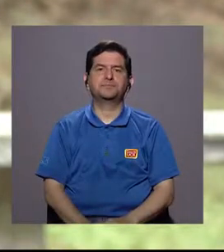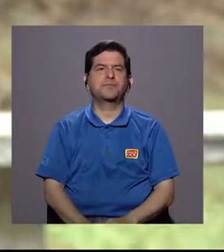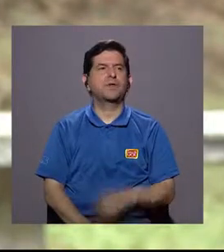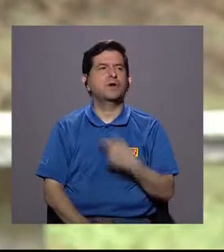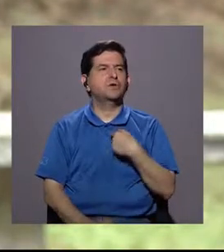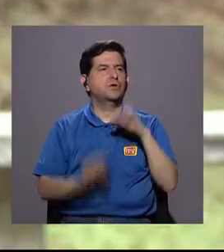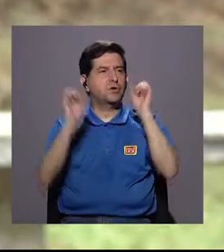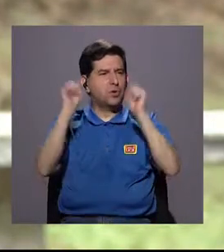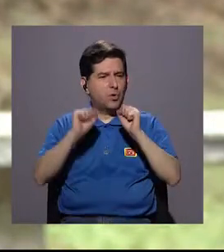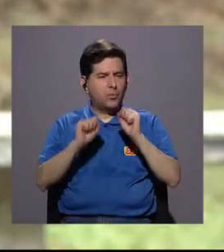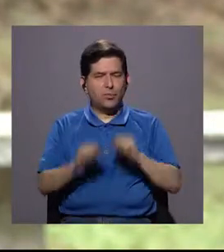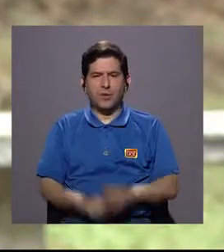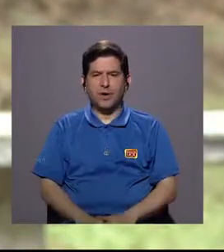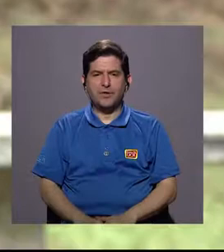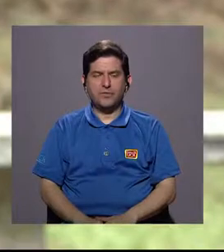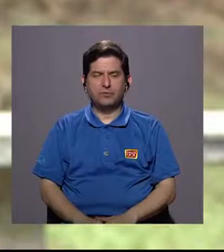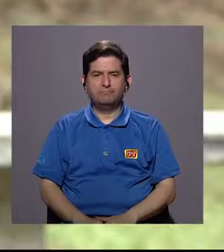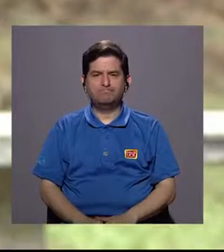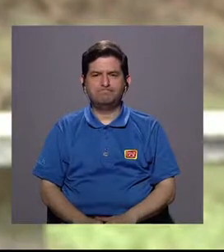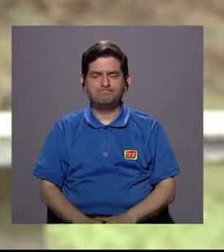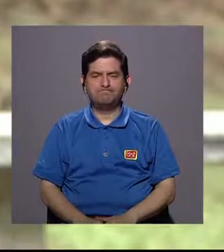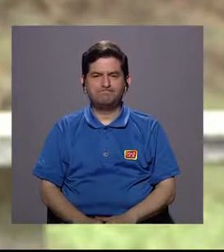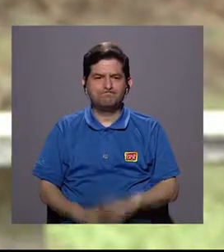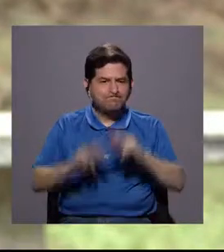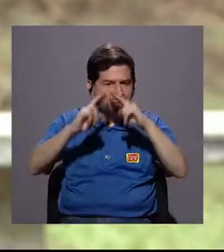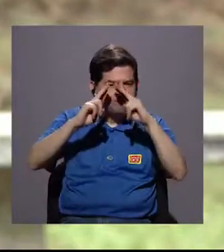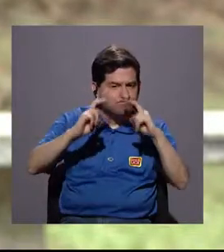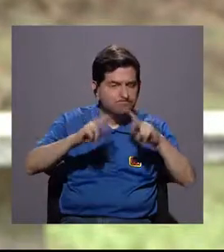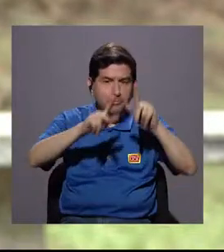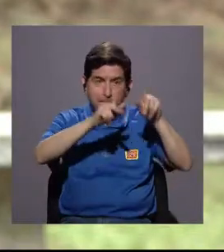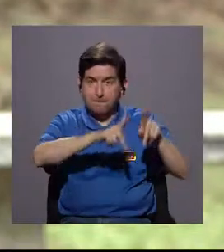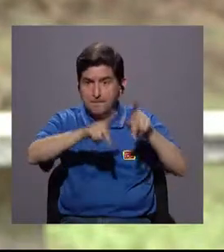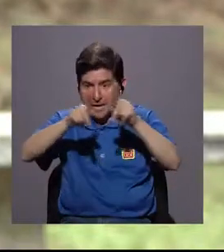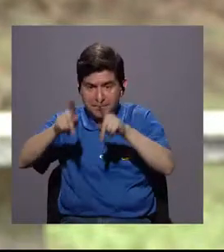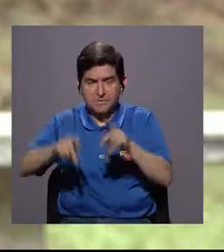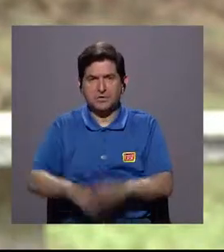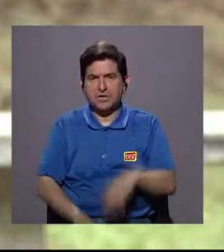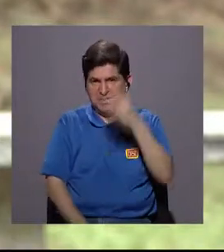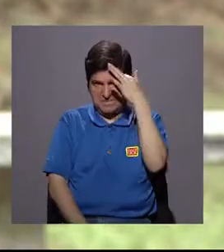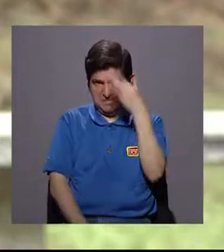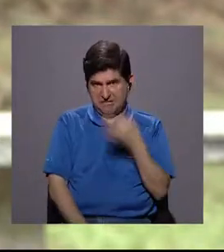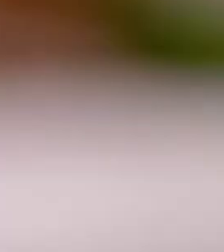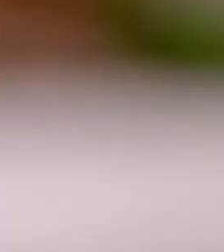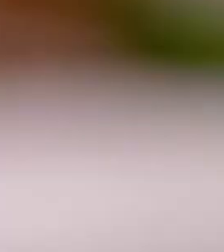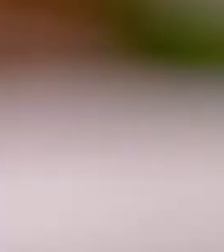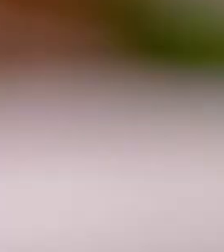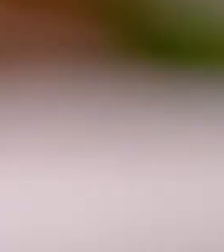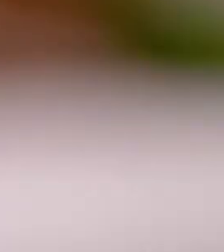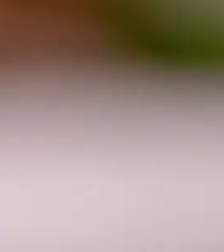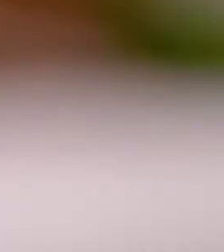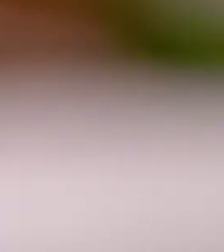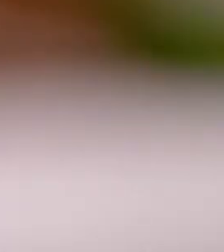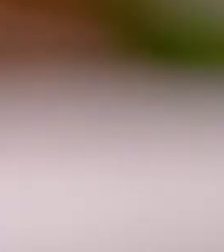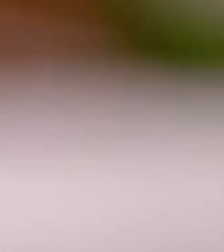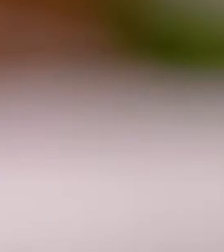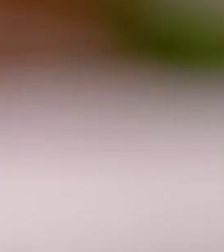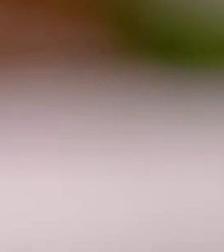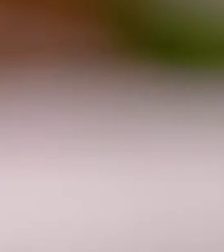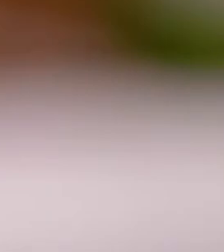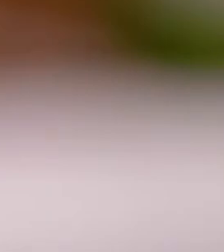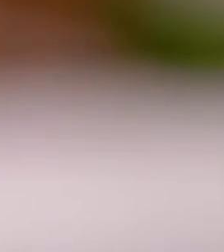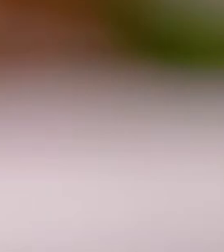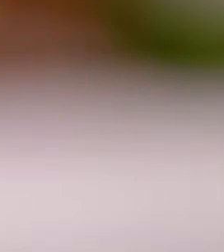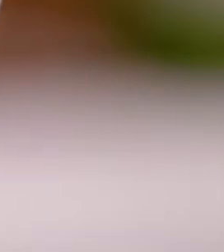yo he podido visualizar que las personas consideran el cuidado en